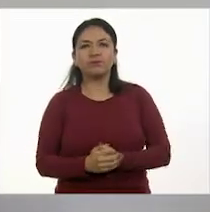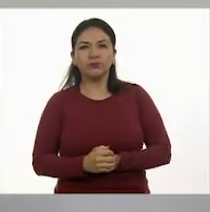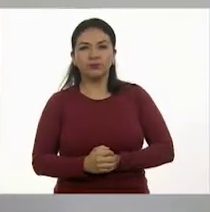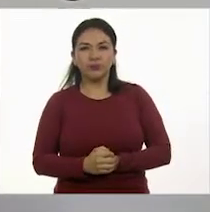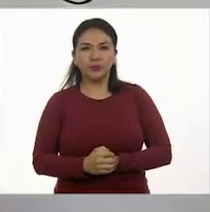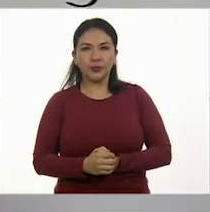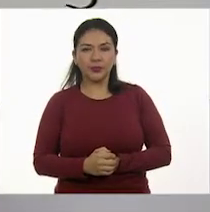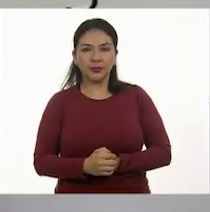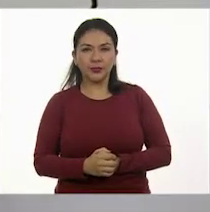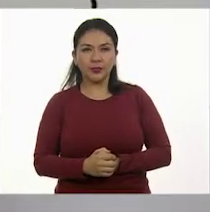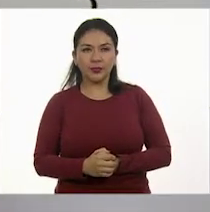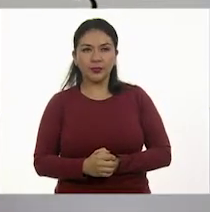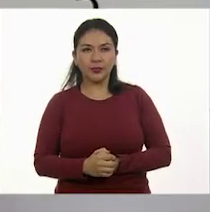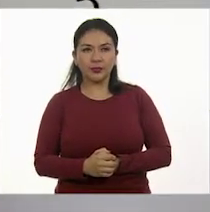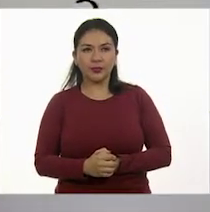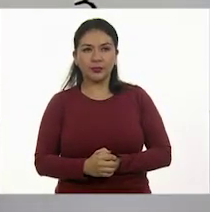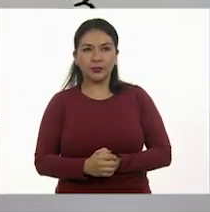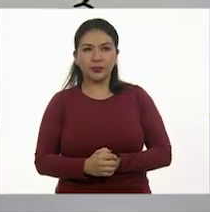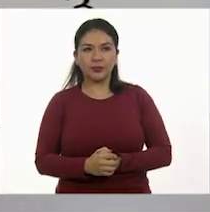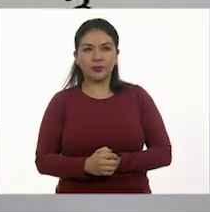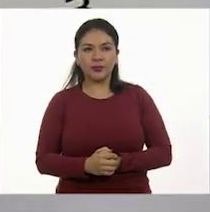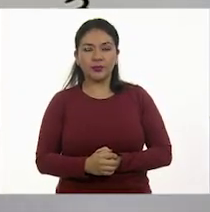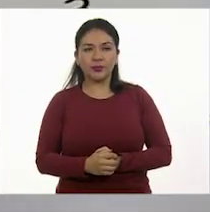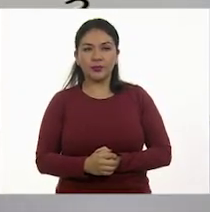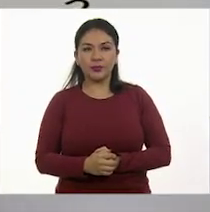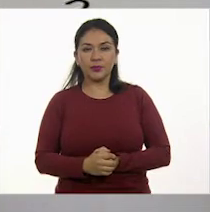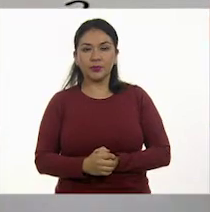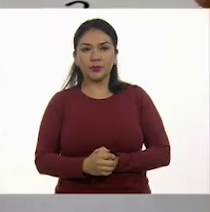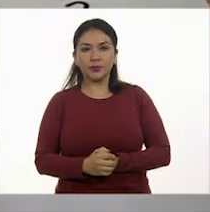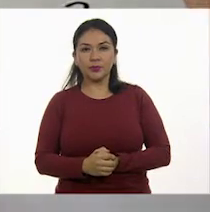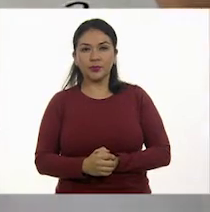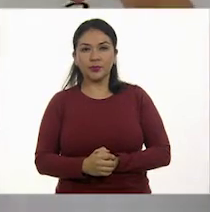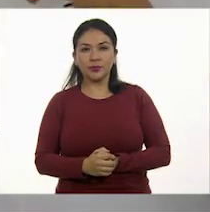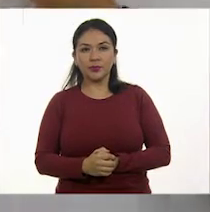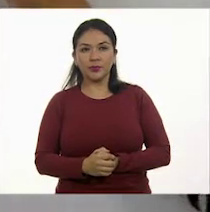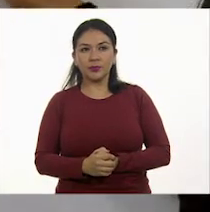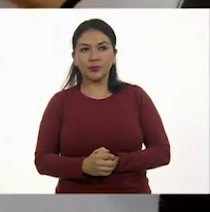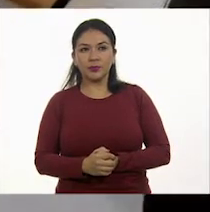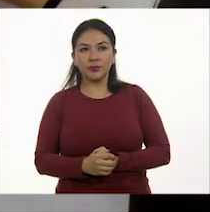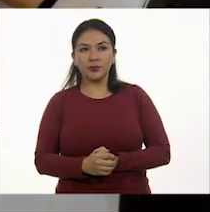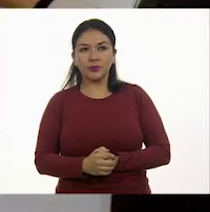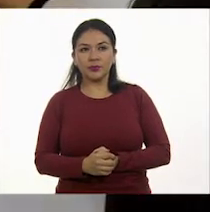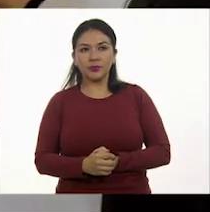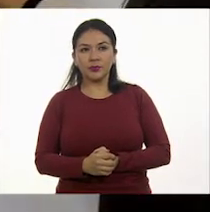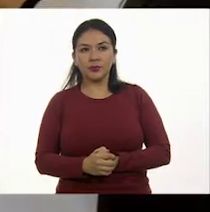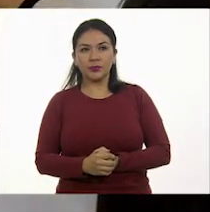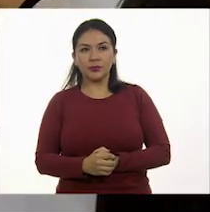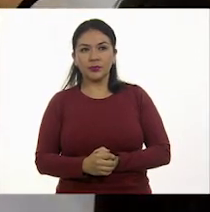Ahí. Y ya ando yo abandonando mi... Aquí. Ajá.